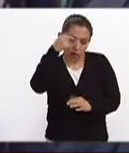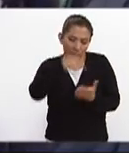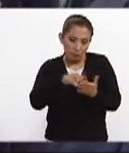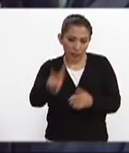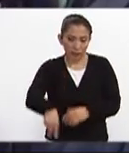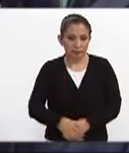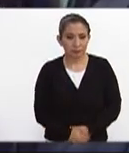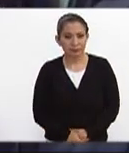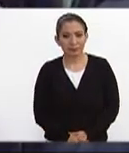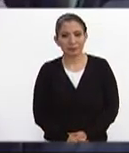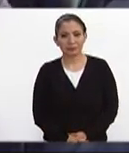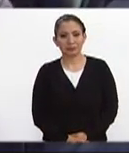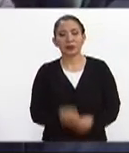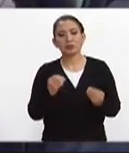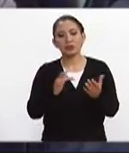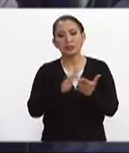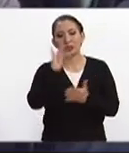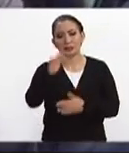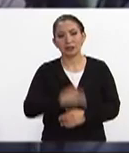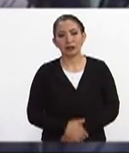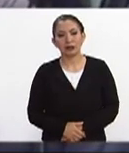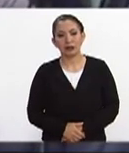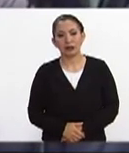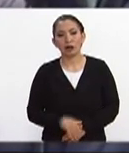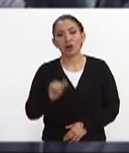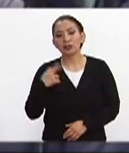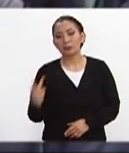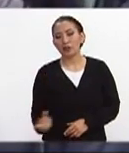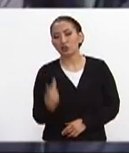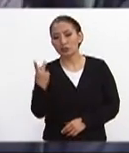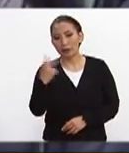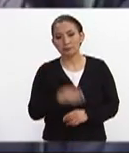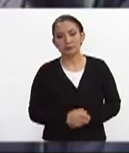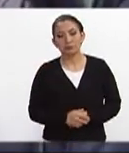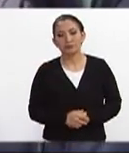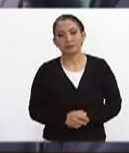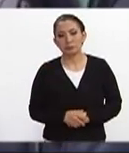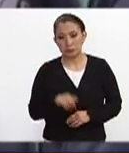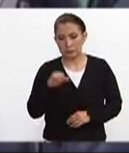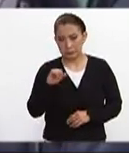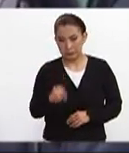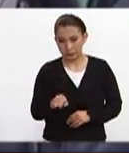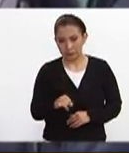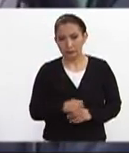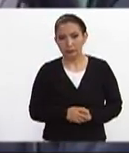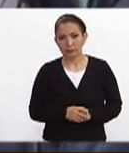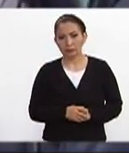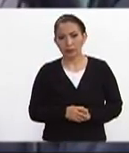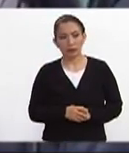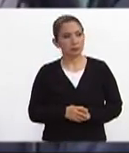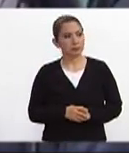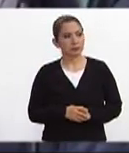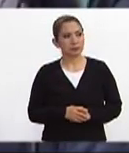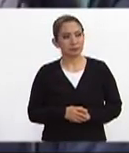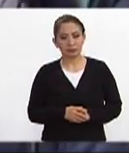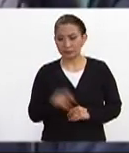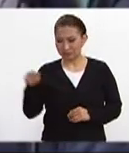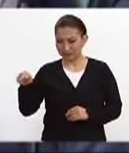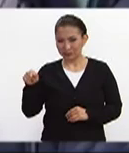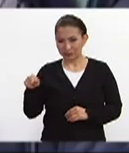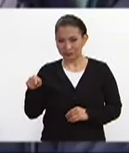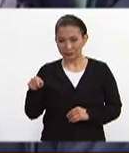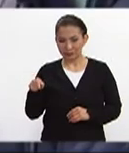verdad muchas gracias alguna otra pregunta para ti sí sí en ese tiempo